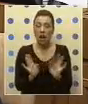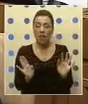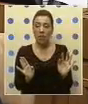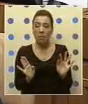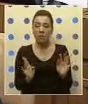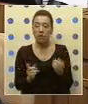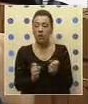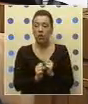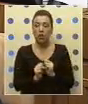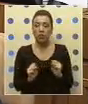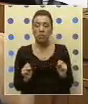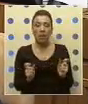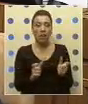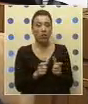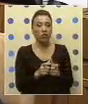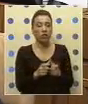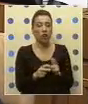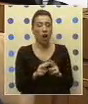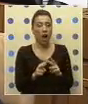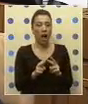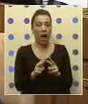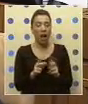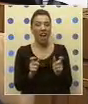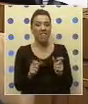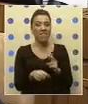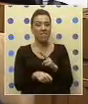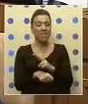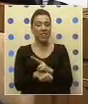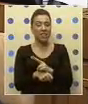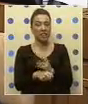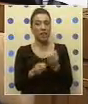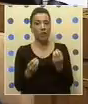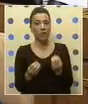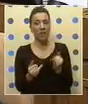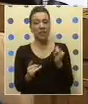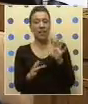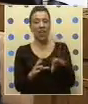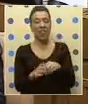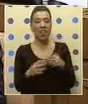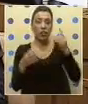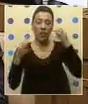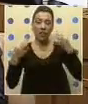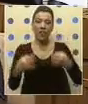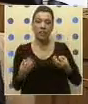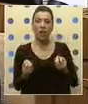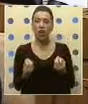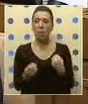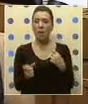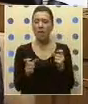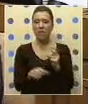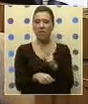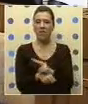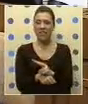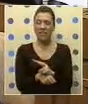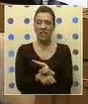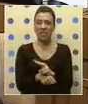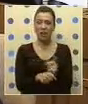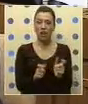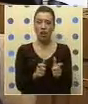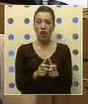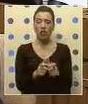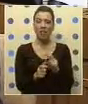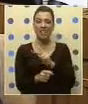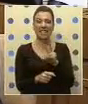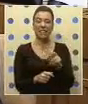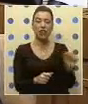No es posible que el Consejo realice la función fiscalizadora adecuadamente si es parte de las decisiones. ¿Cómo fiscaliza el Consejo el